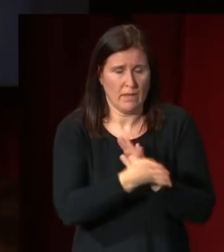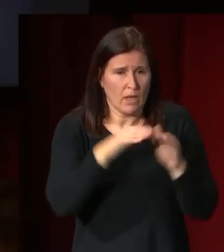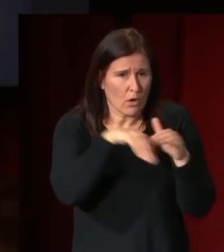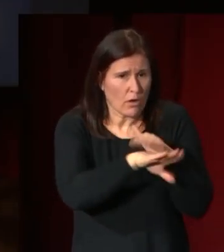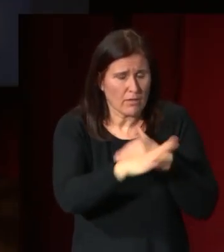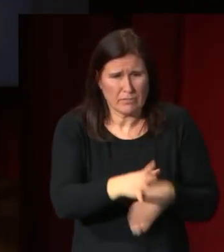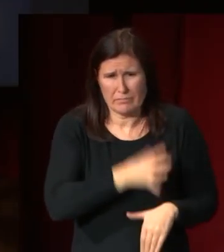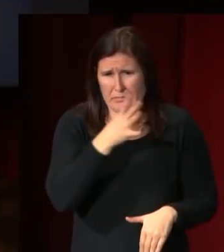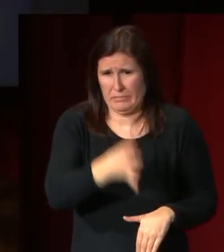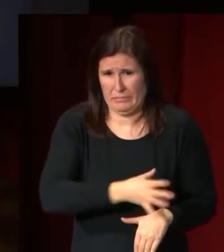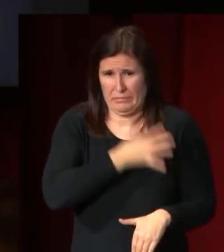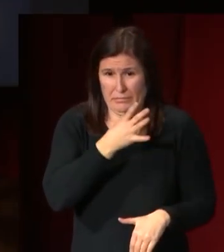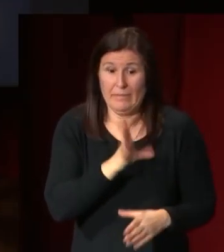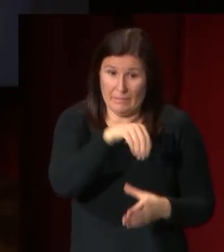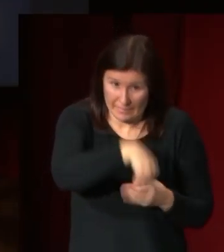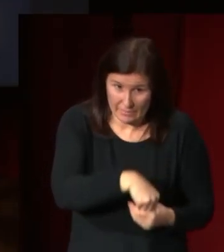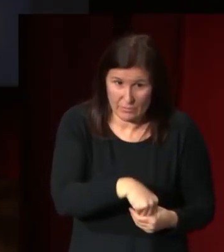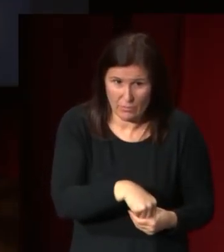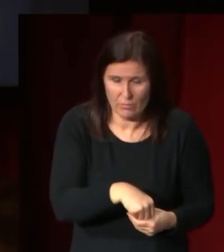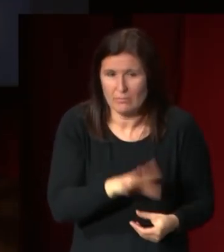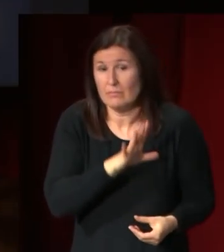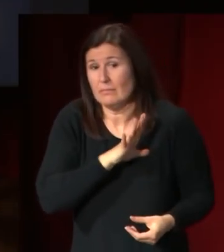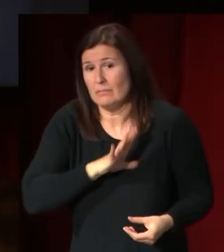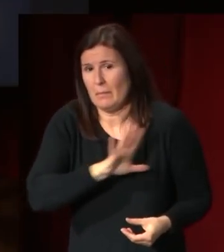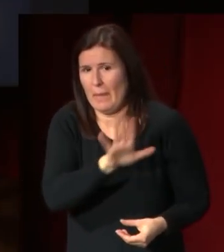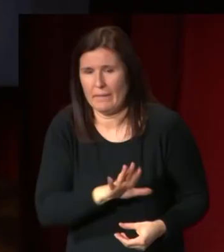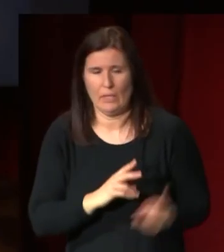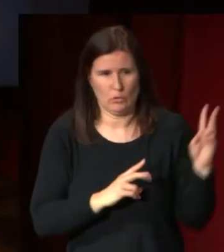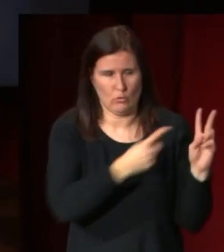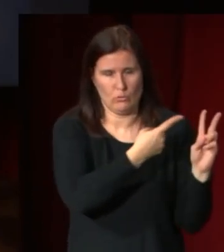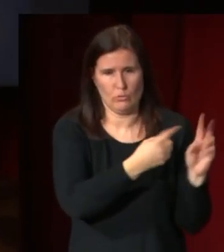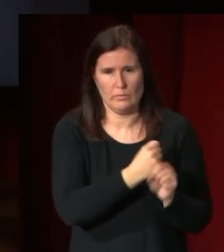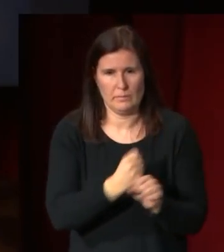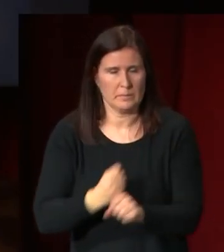espectacular y entre ellas presumiblemente estas dos obras